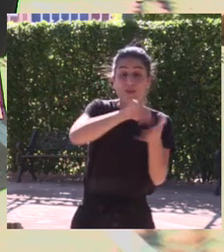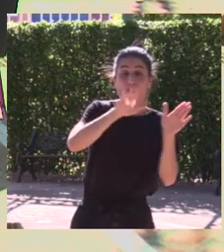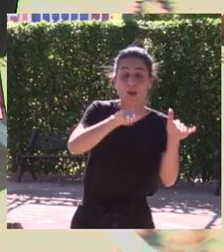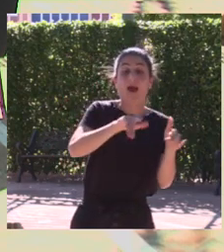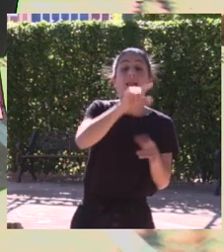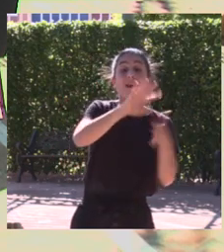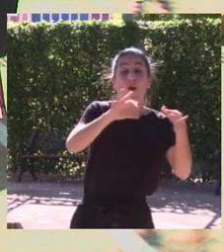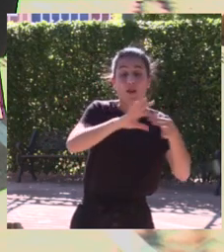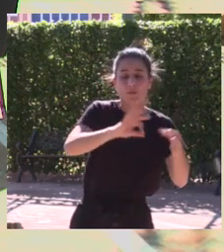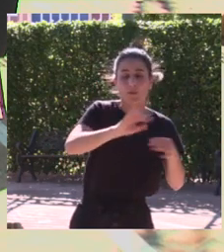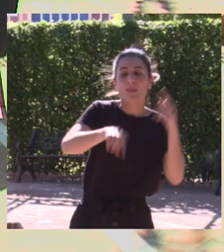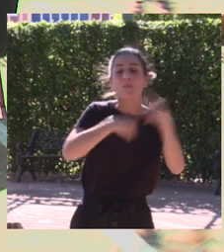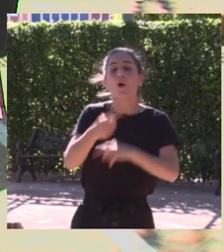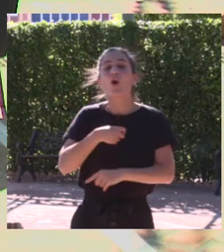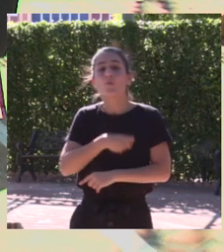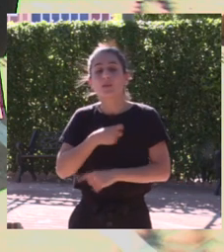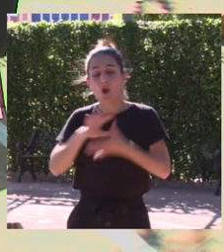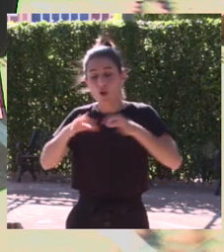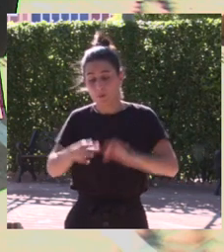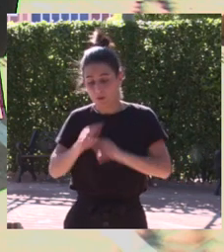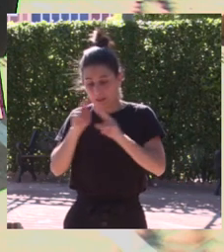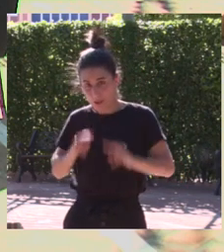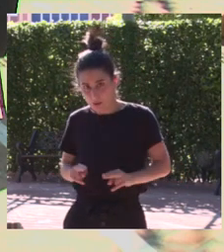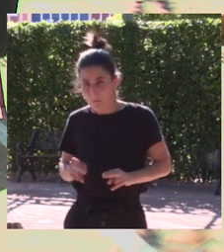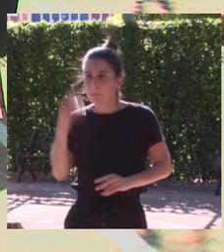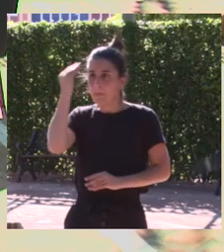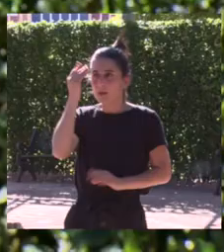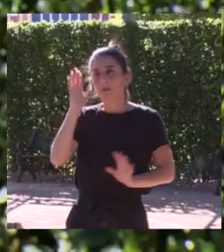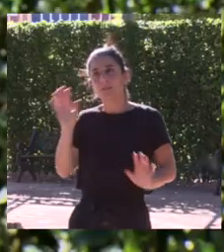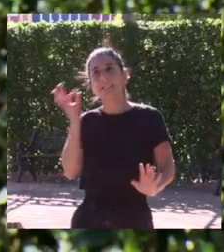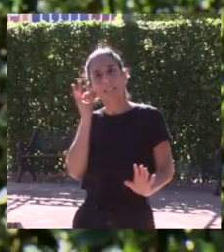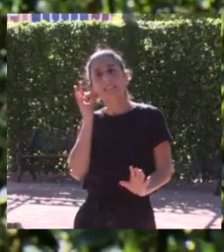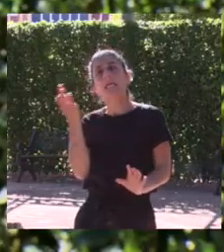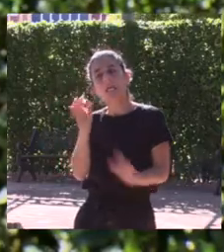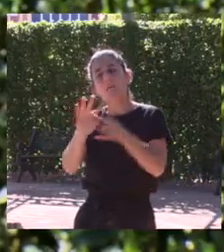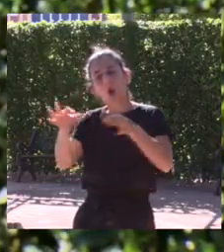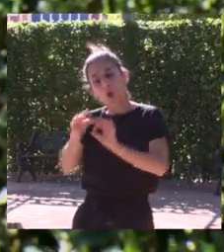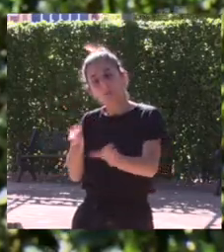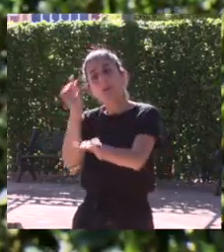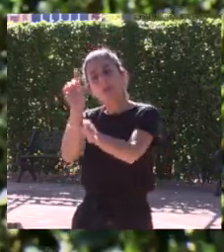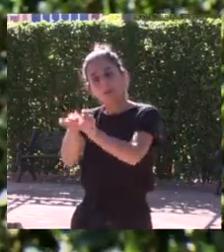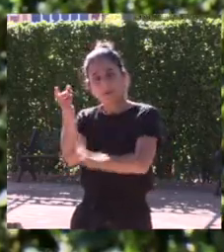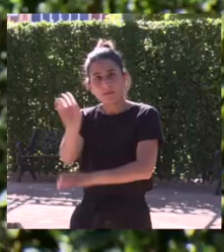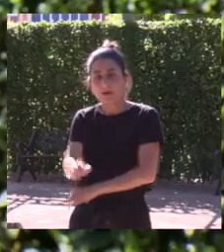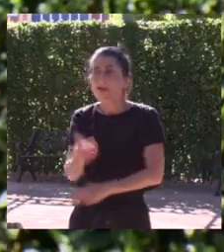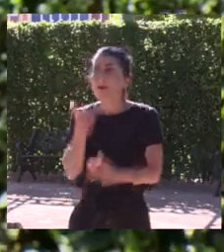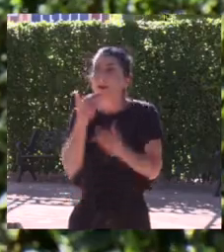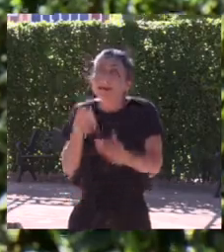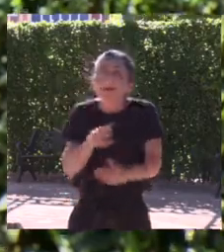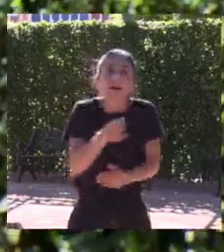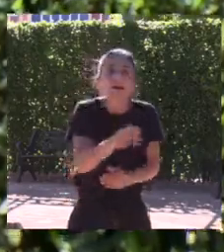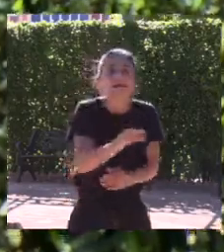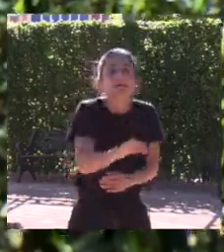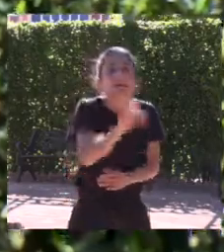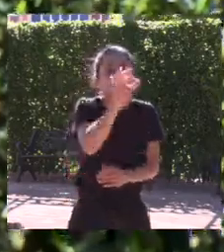el Comité Olímpico Internacional decide que las chicas tenemos que tener posibilidades de ir a los Juegos y gracias a esta